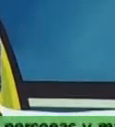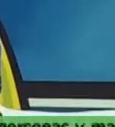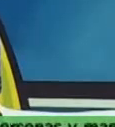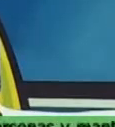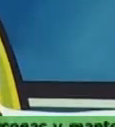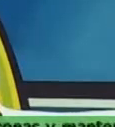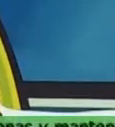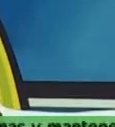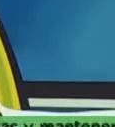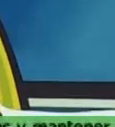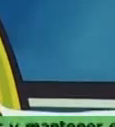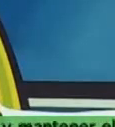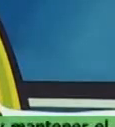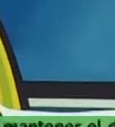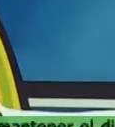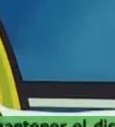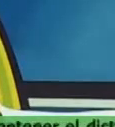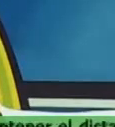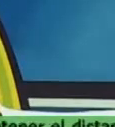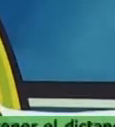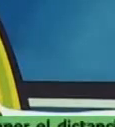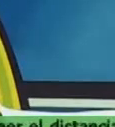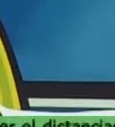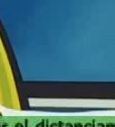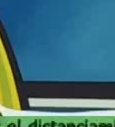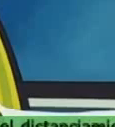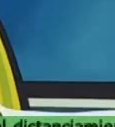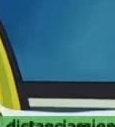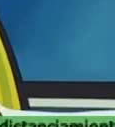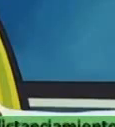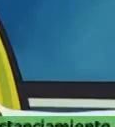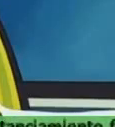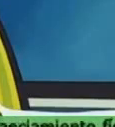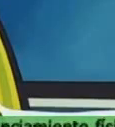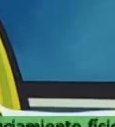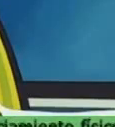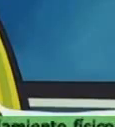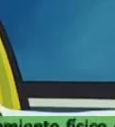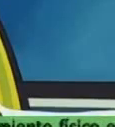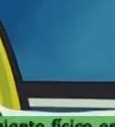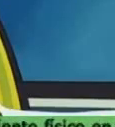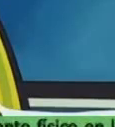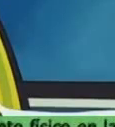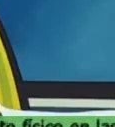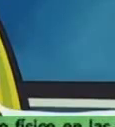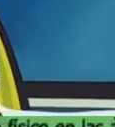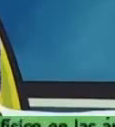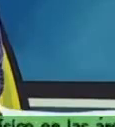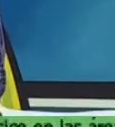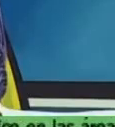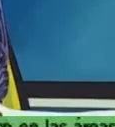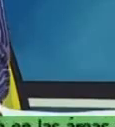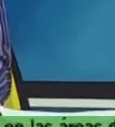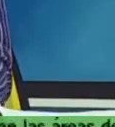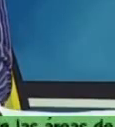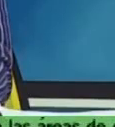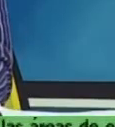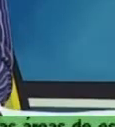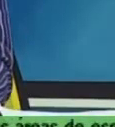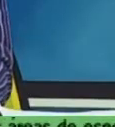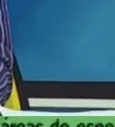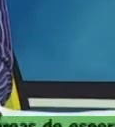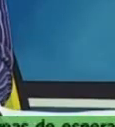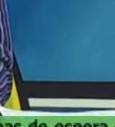realidad está la nueva política y está la ONAD anunciando la estrategia en función del cobro de ese impuesto